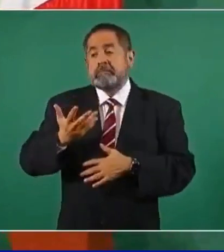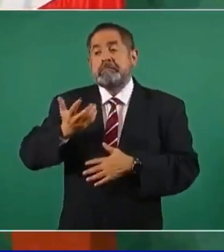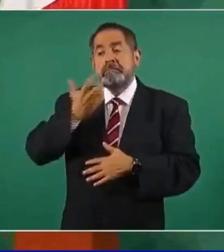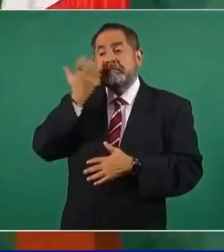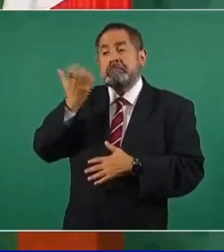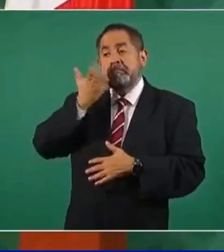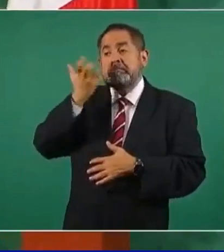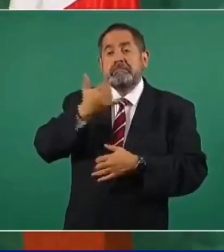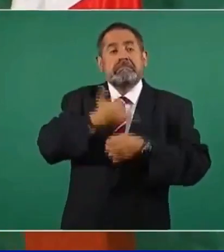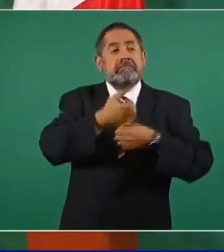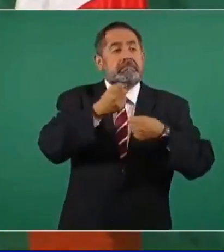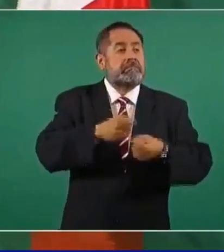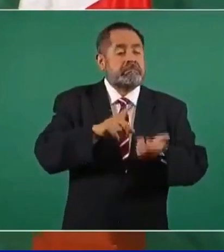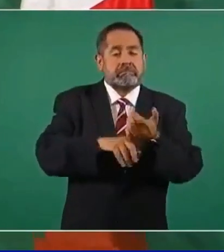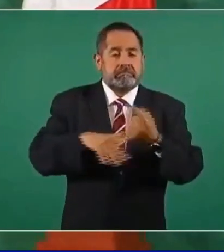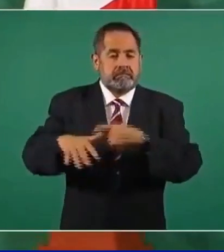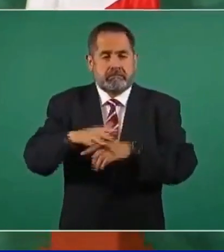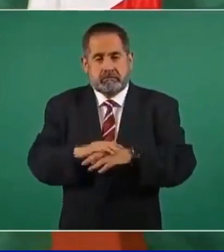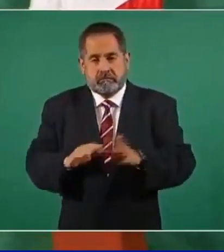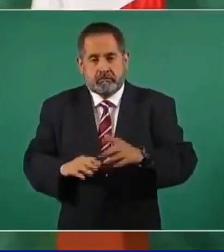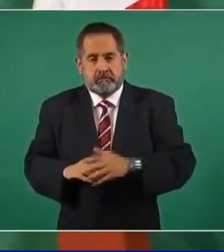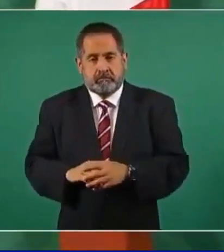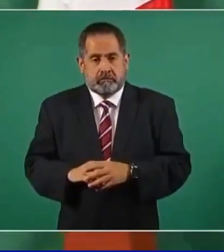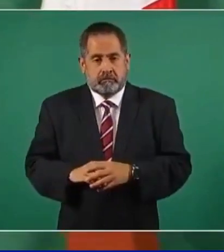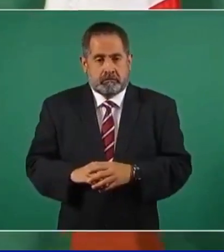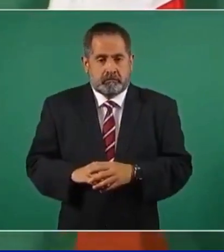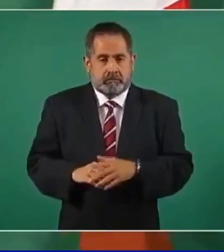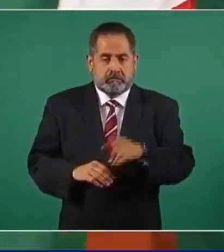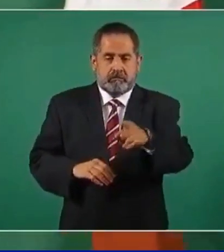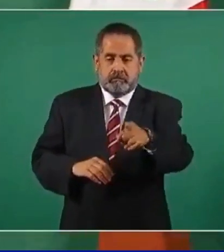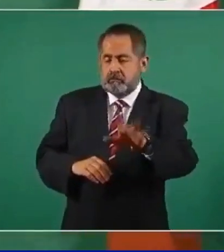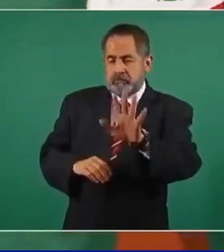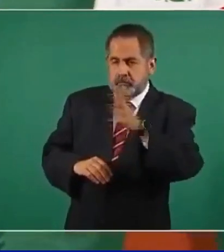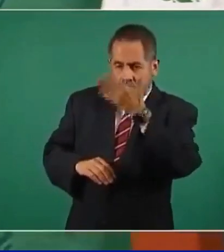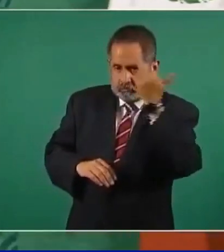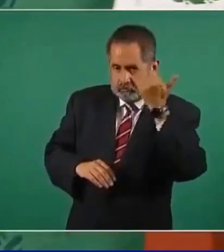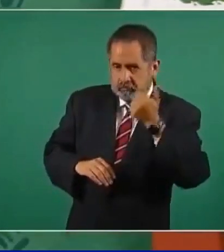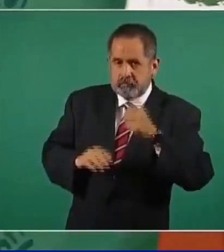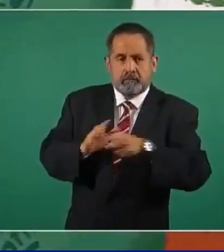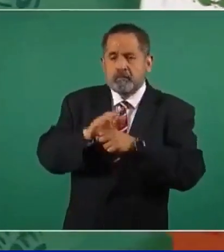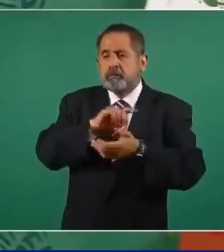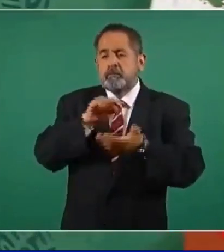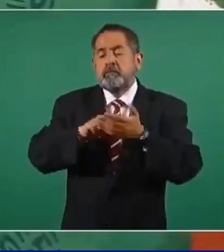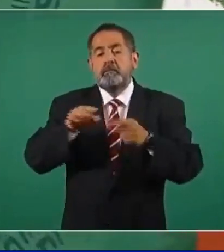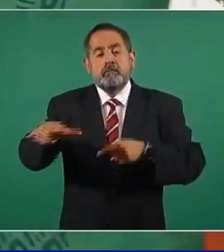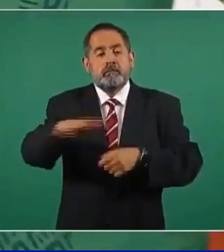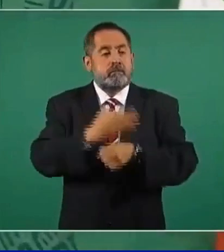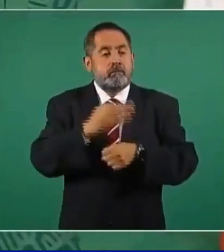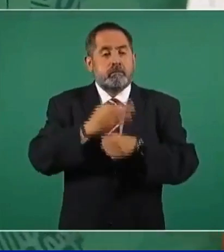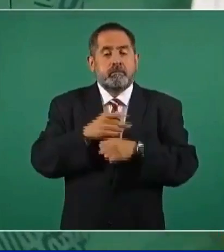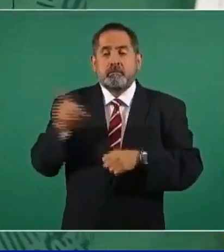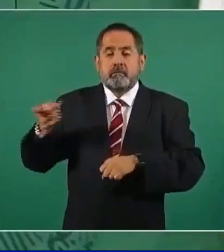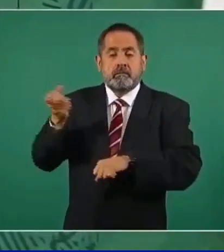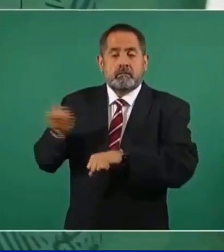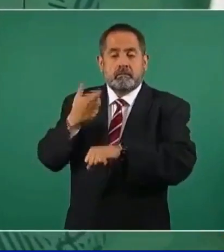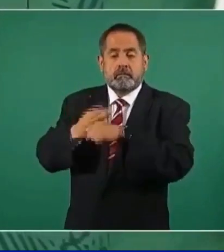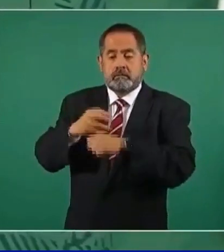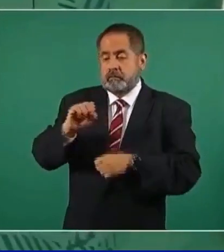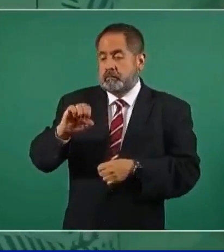¿Sería el caso de Panteló que ustedes han encontrado? Habría que verlo, lo está analizando Gobernación,